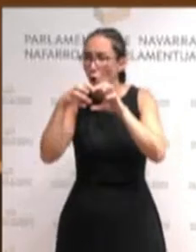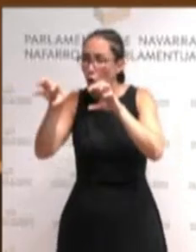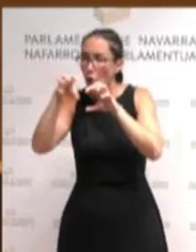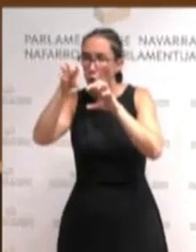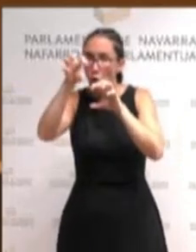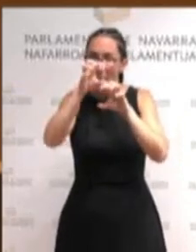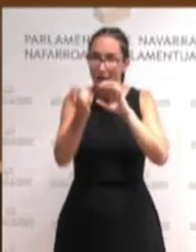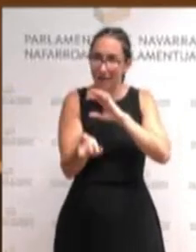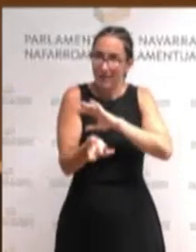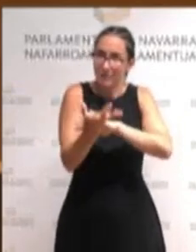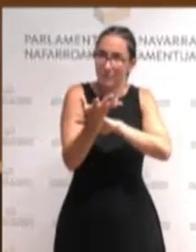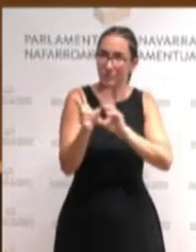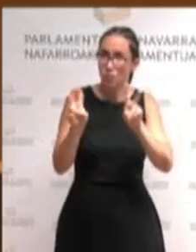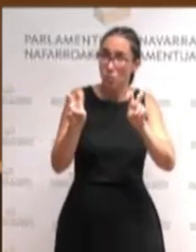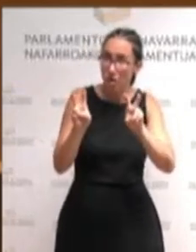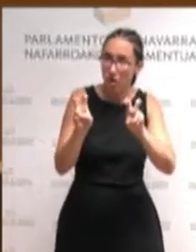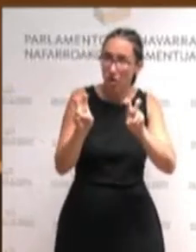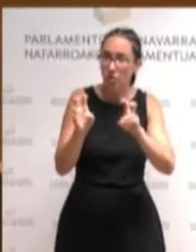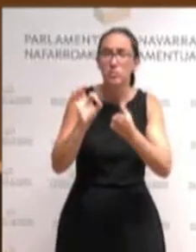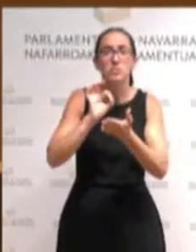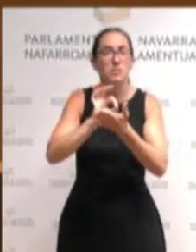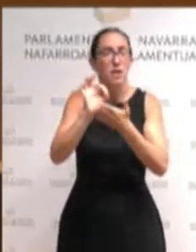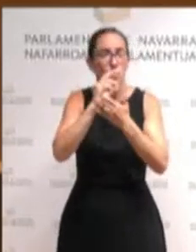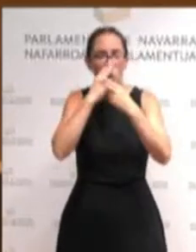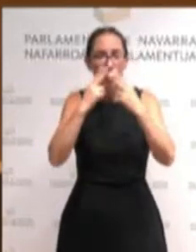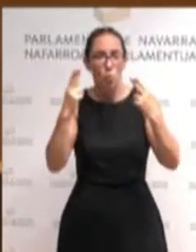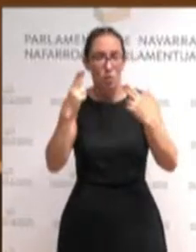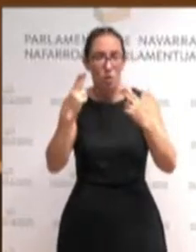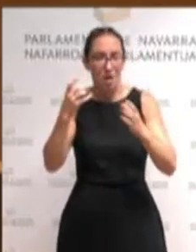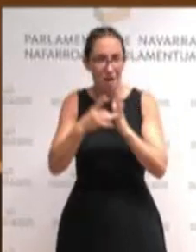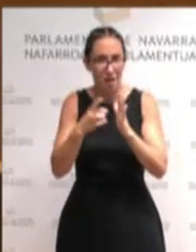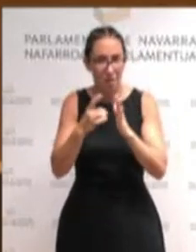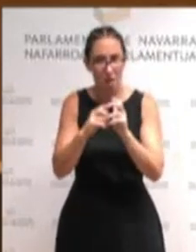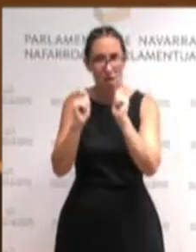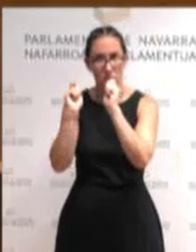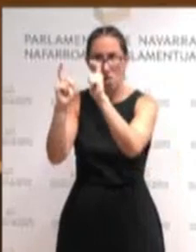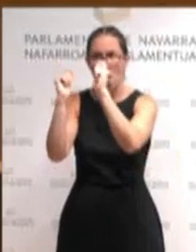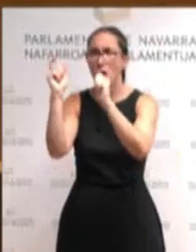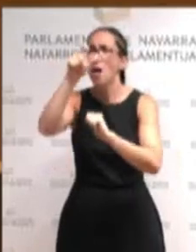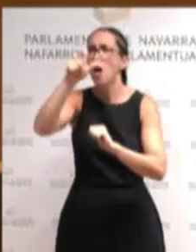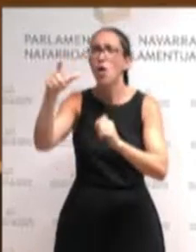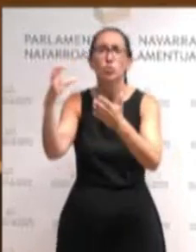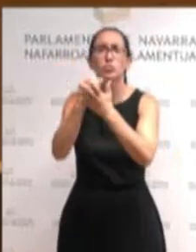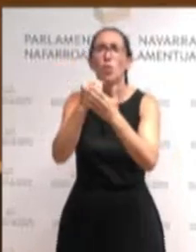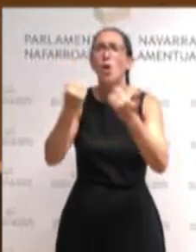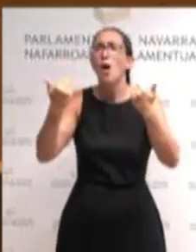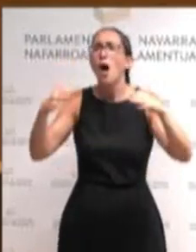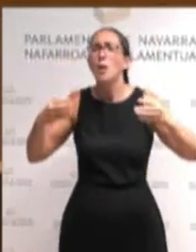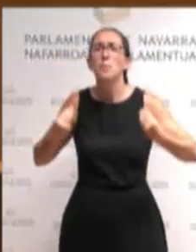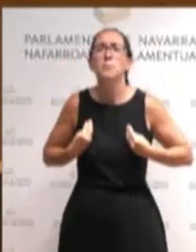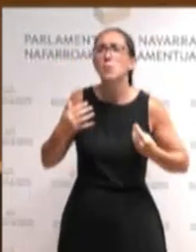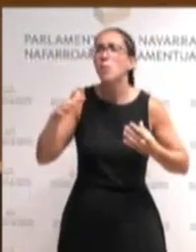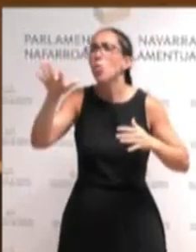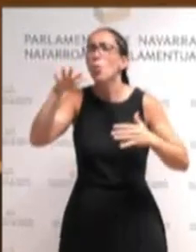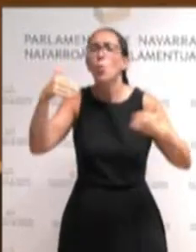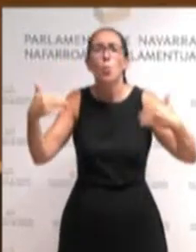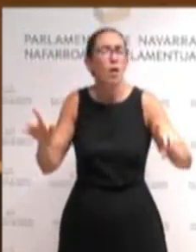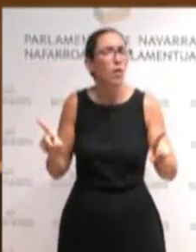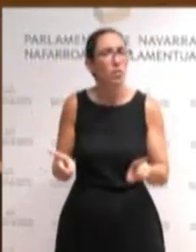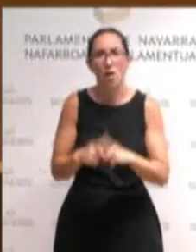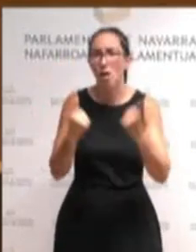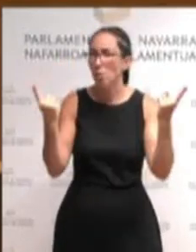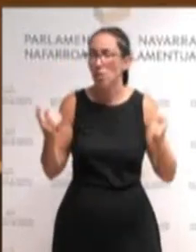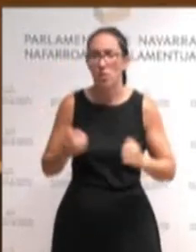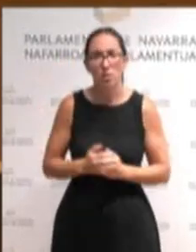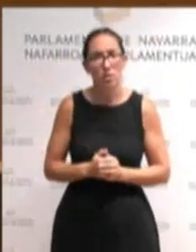garantizar unos servicios públicos de calidad a todas las navarras y navarros independientemente de la zona del territorio en la que vivan no hay que